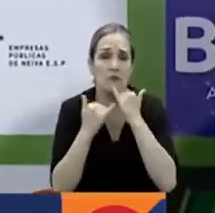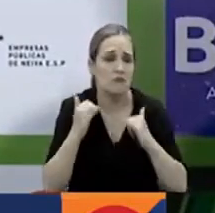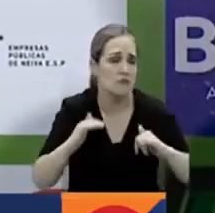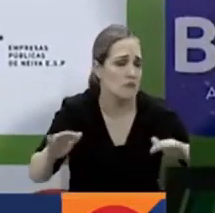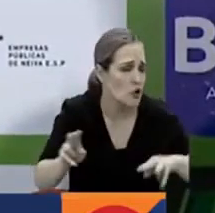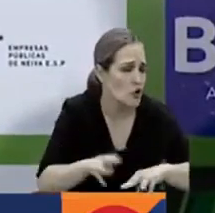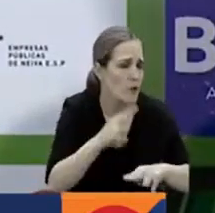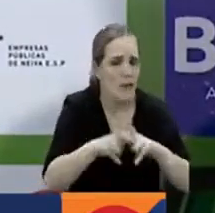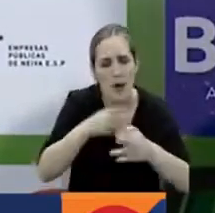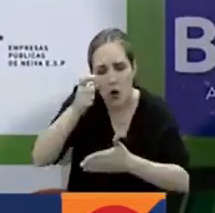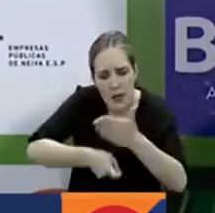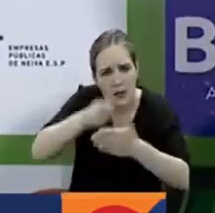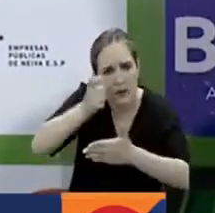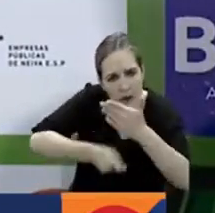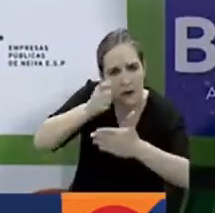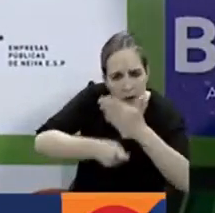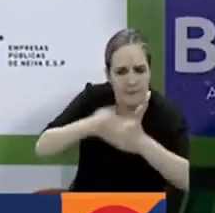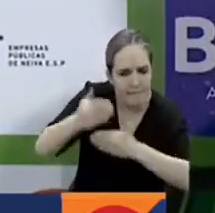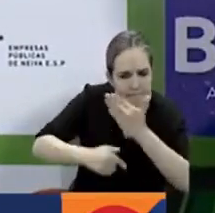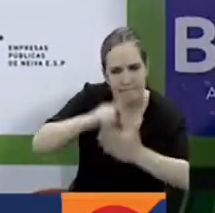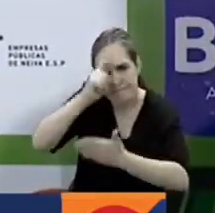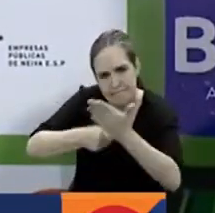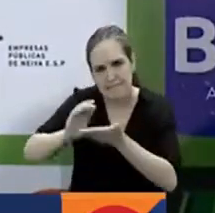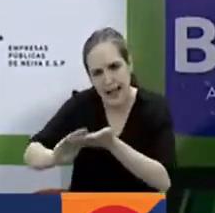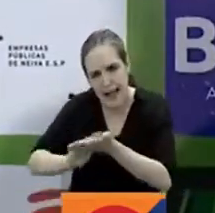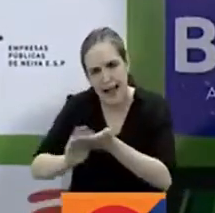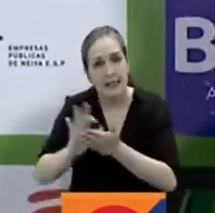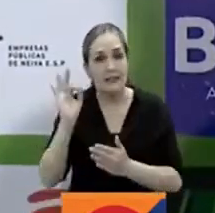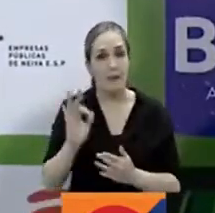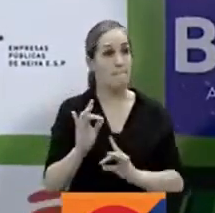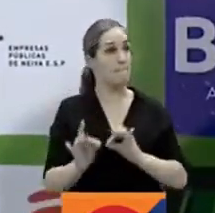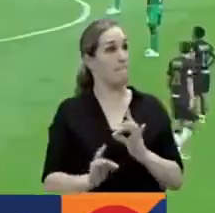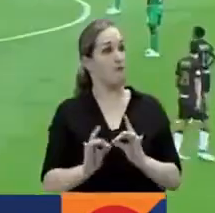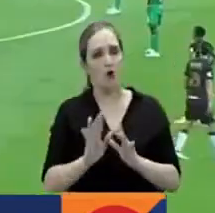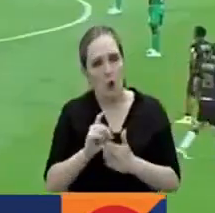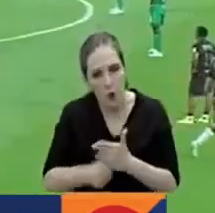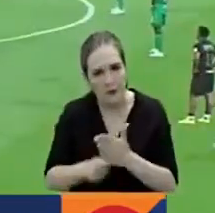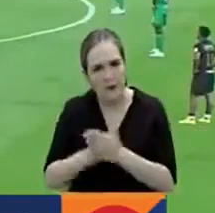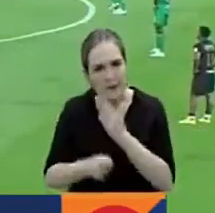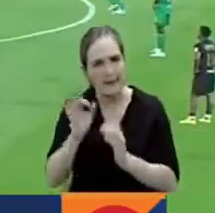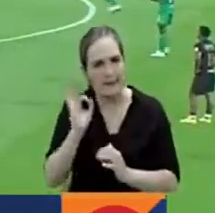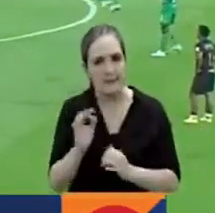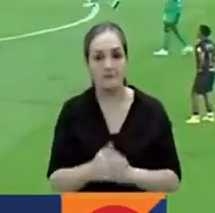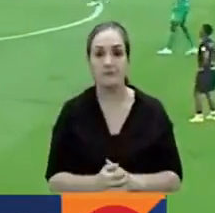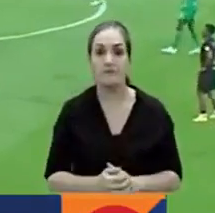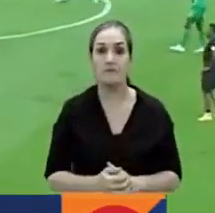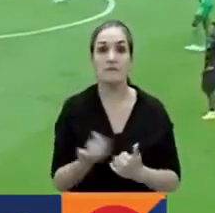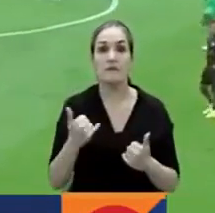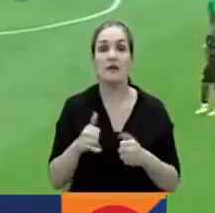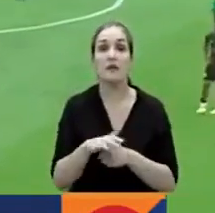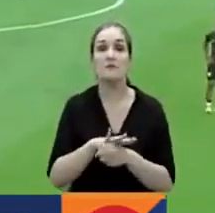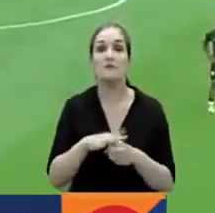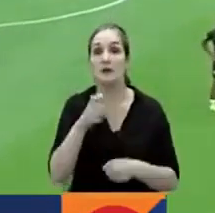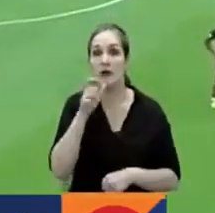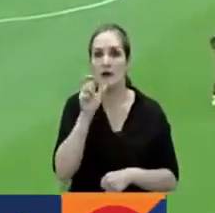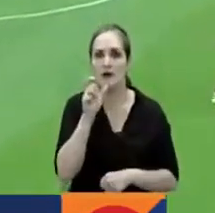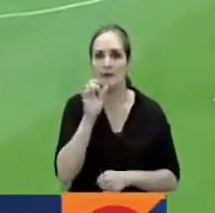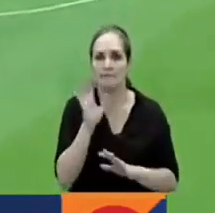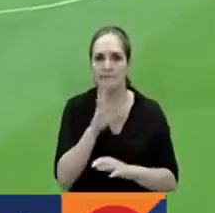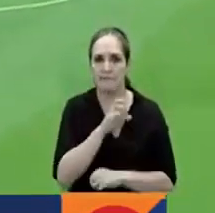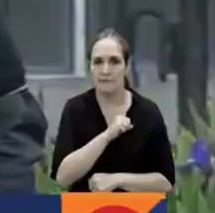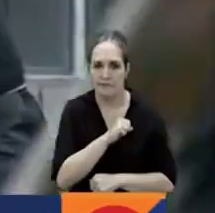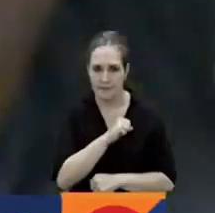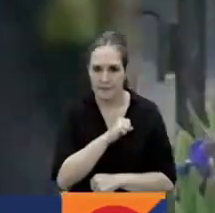de corregir en todos los partidos. Uno tiene algo de corregir. Y en el descenso la situación del once calda se resume así.